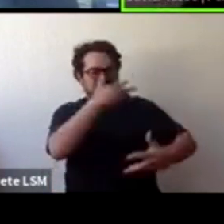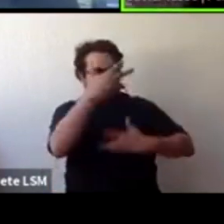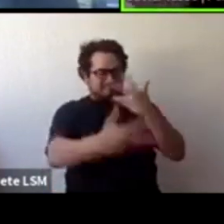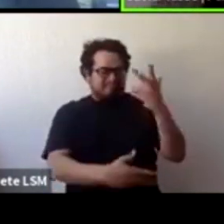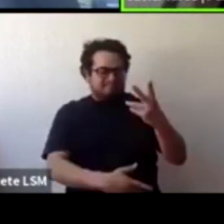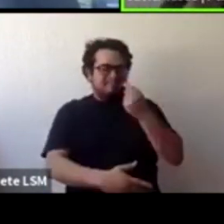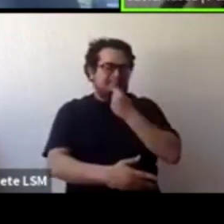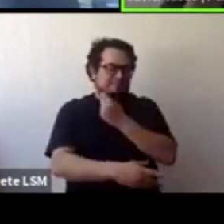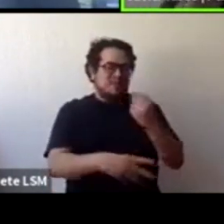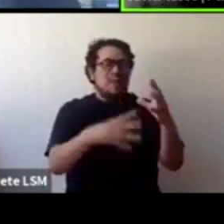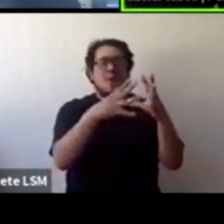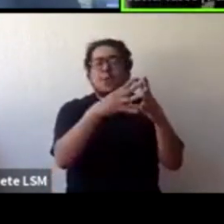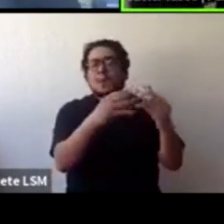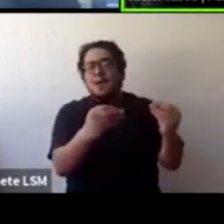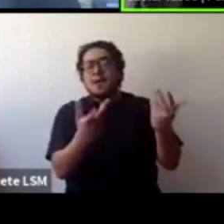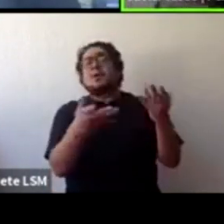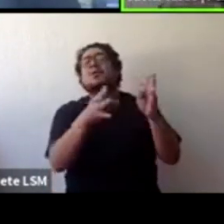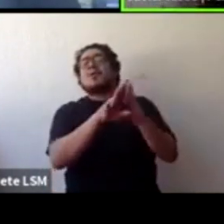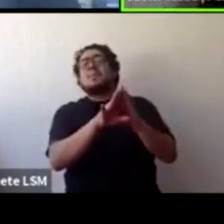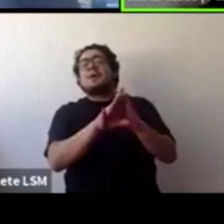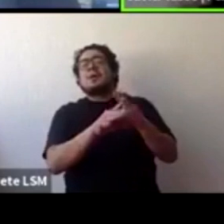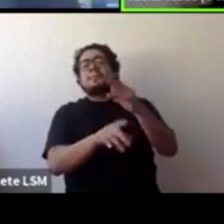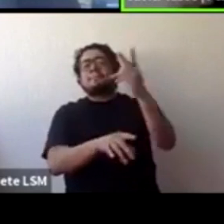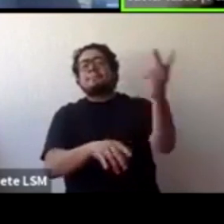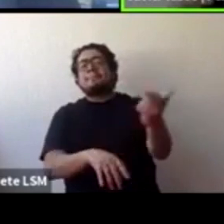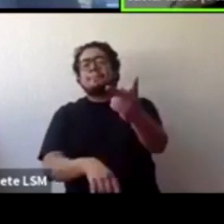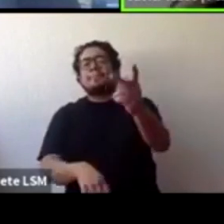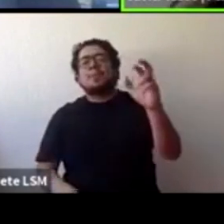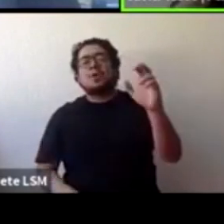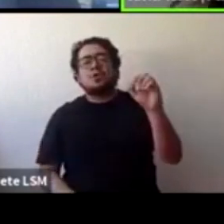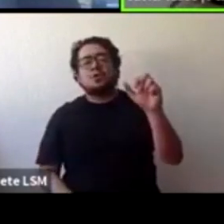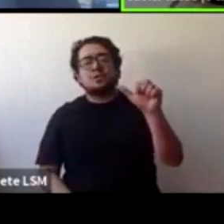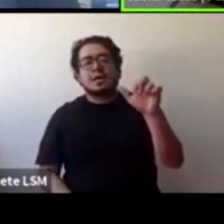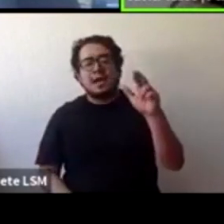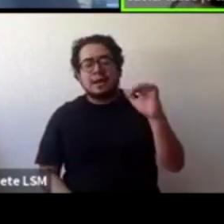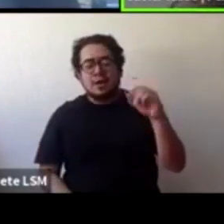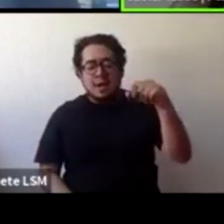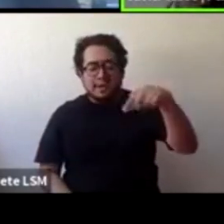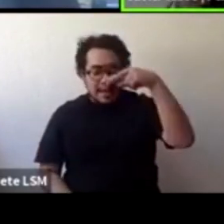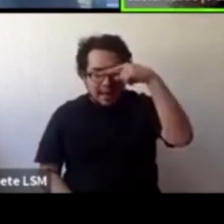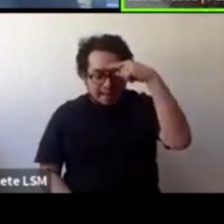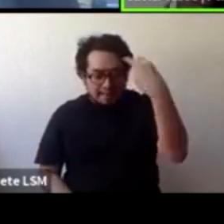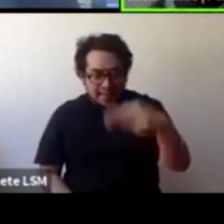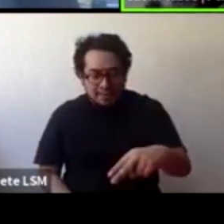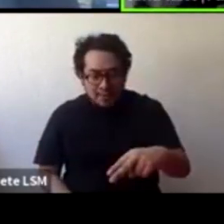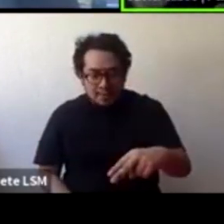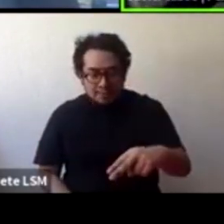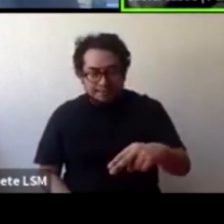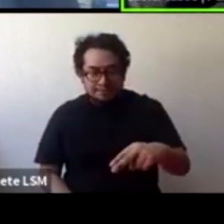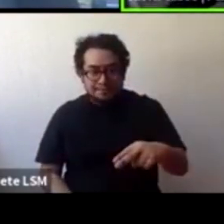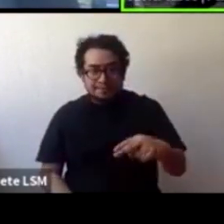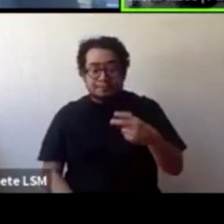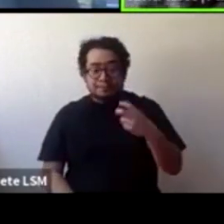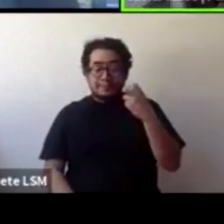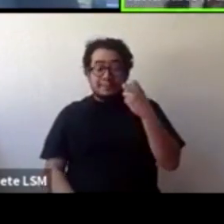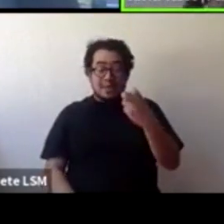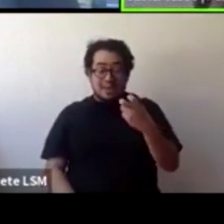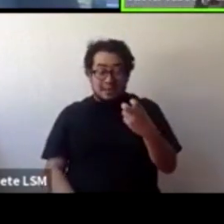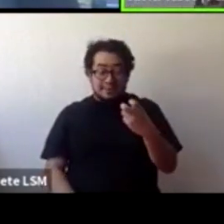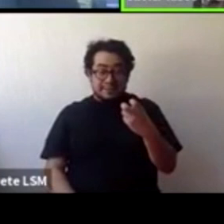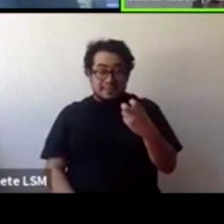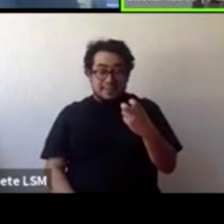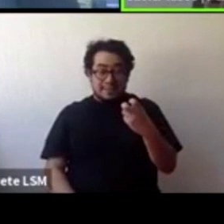porque sé que lo tienes mucho más claro, Rosario, en el mapa de México. ¿se regionaliza el problema?